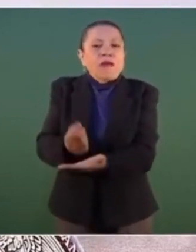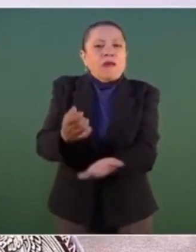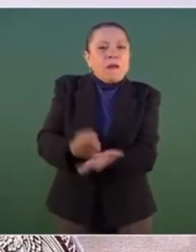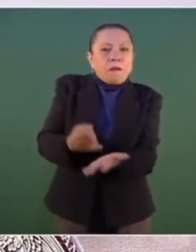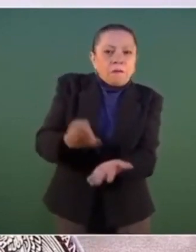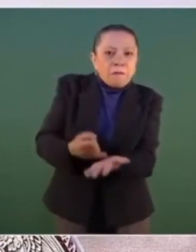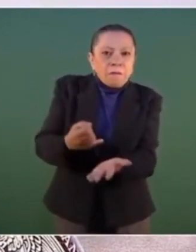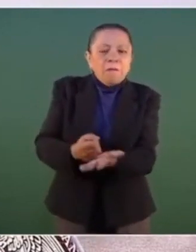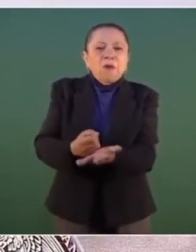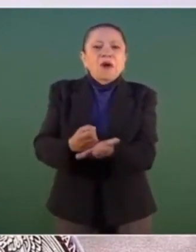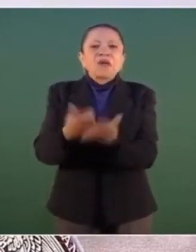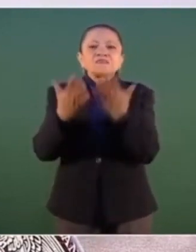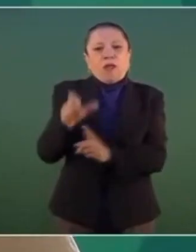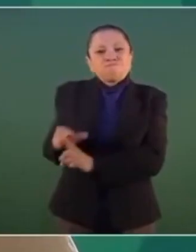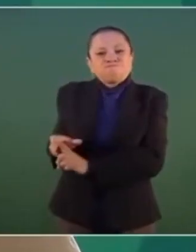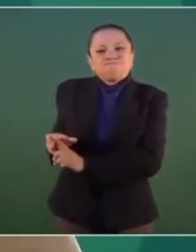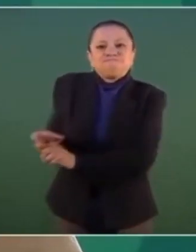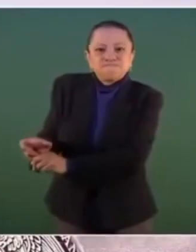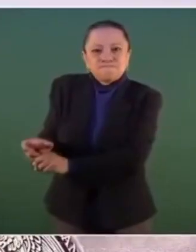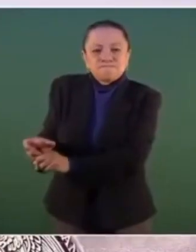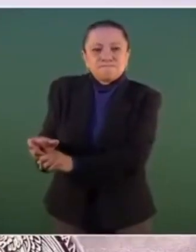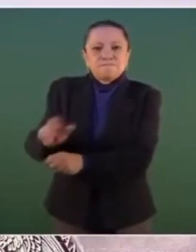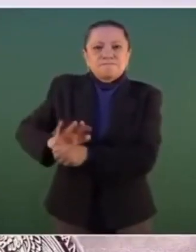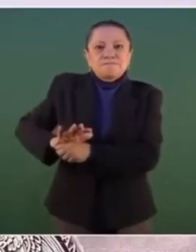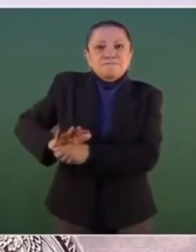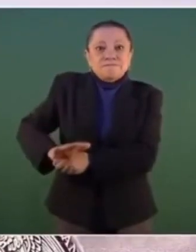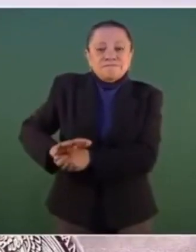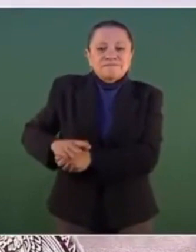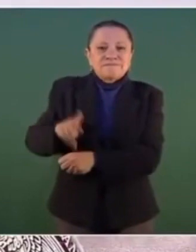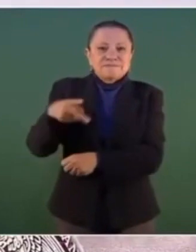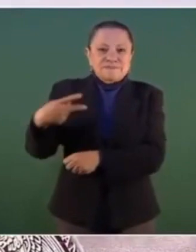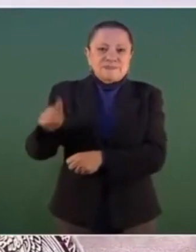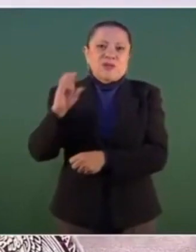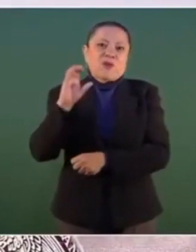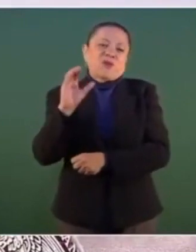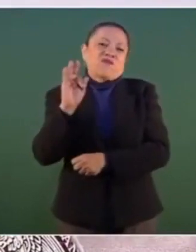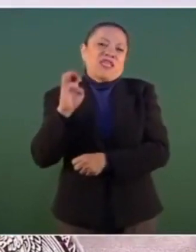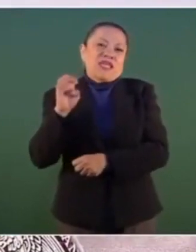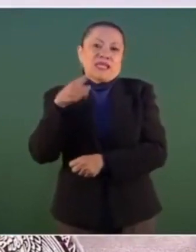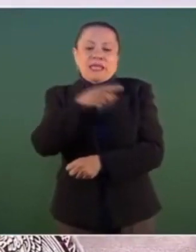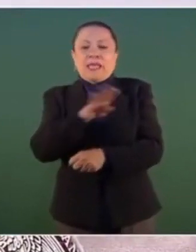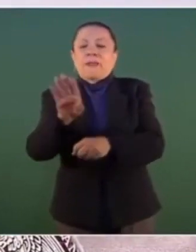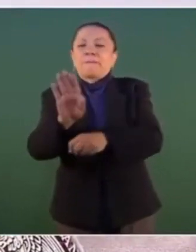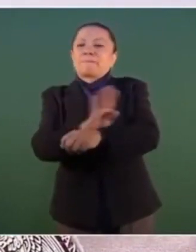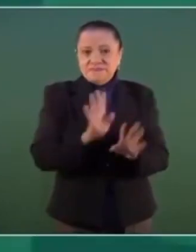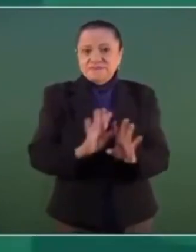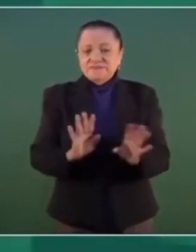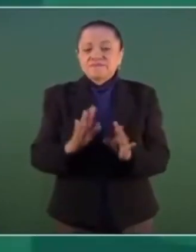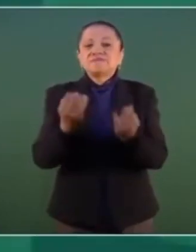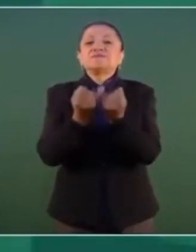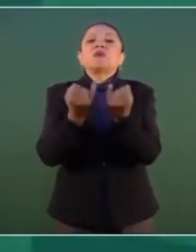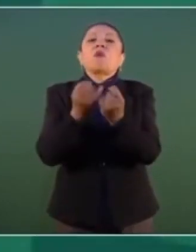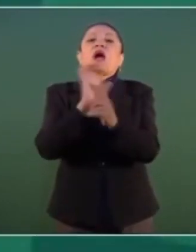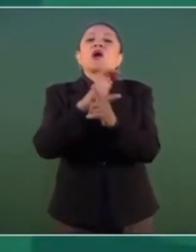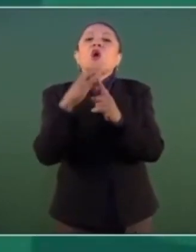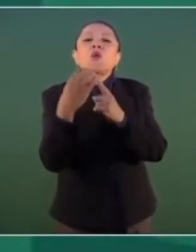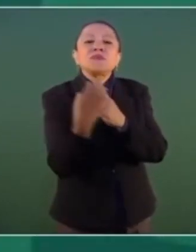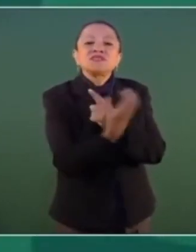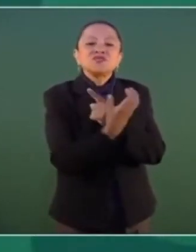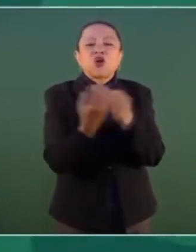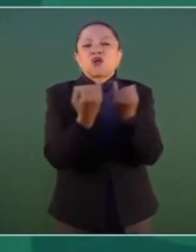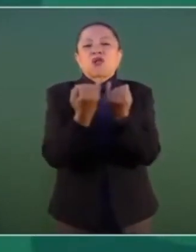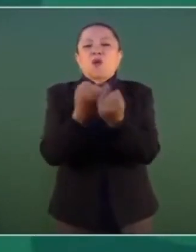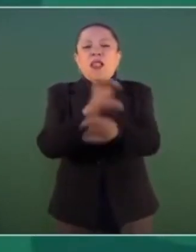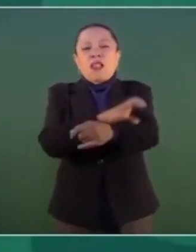del presidente Andrés Manuel López Obrador, que ha llevado a la revisión de quienes ocupan cargos en áreas de seguridad y justicia en el